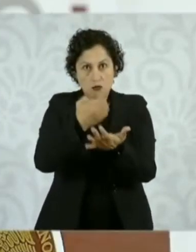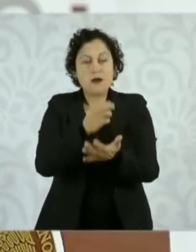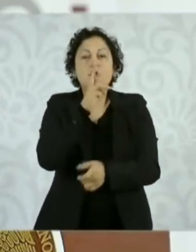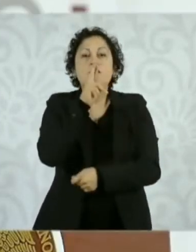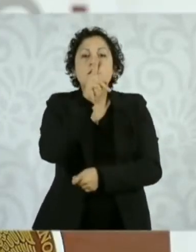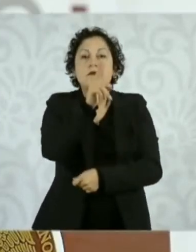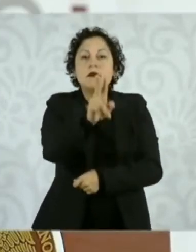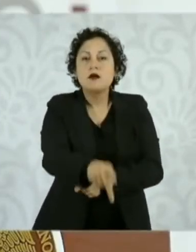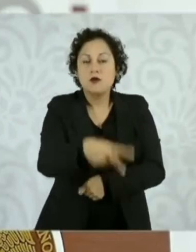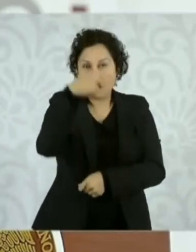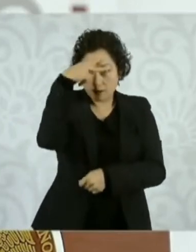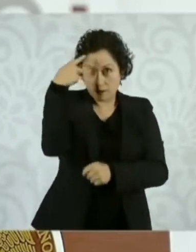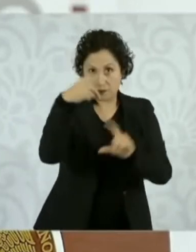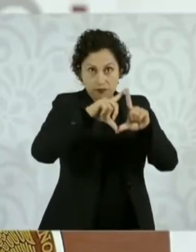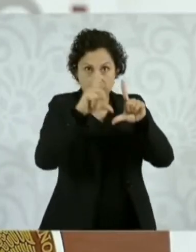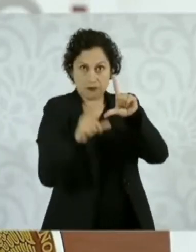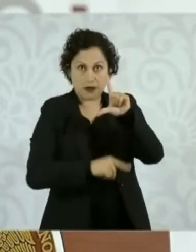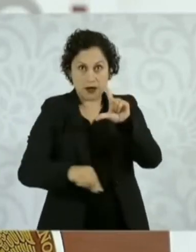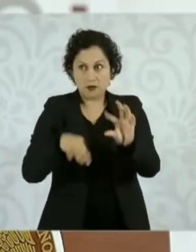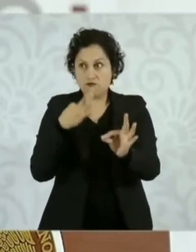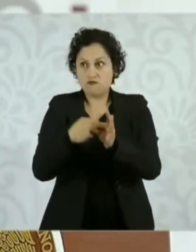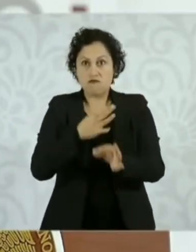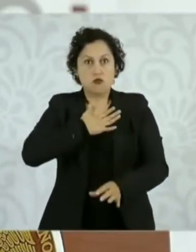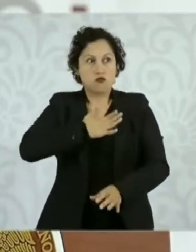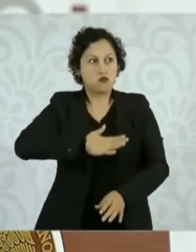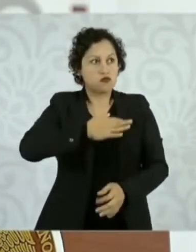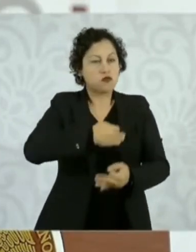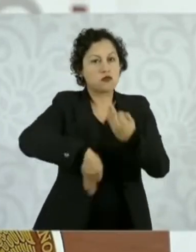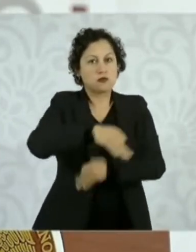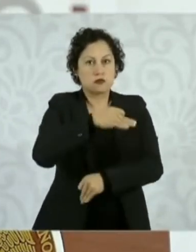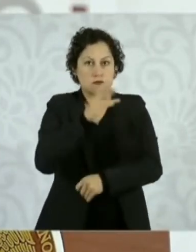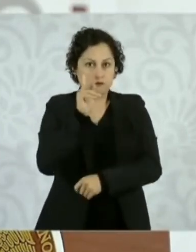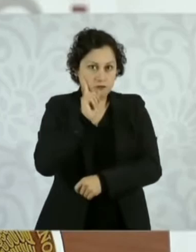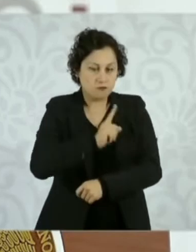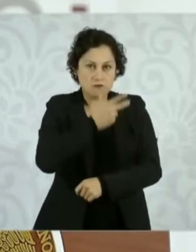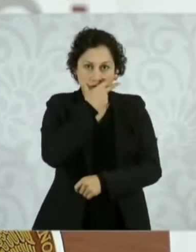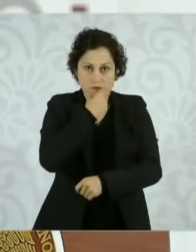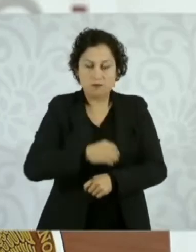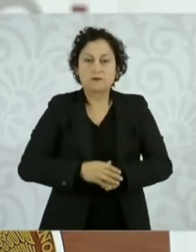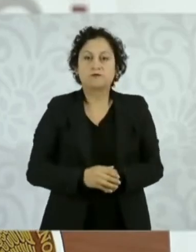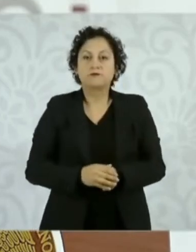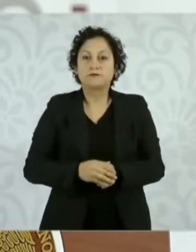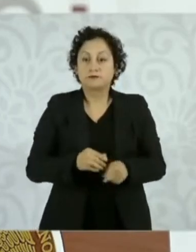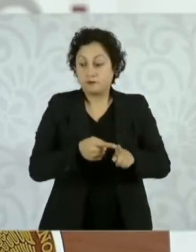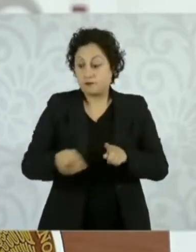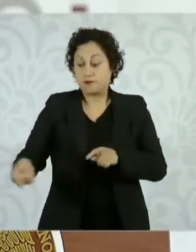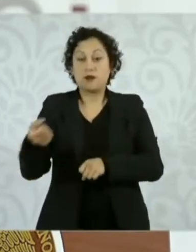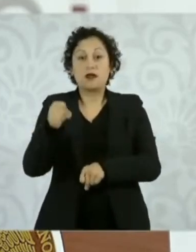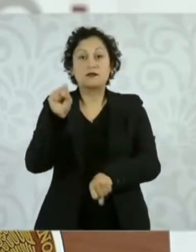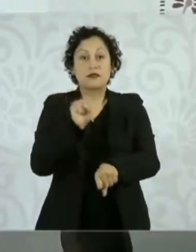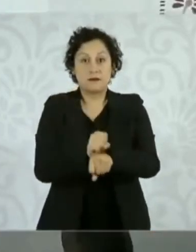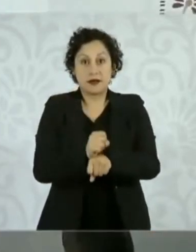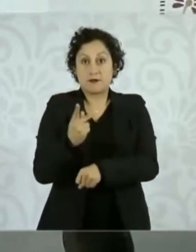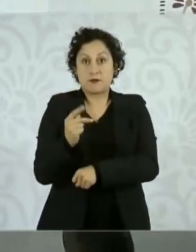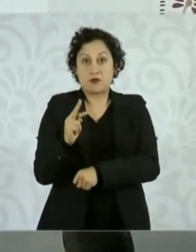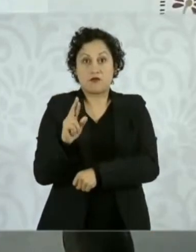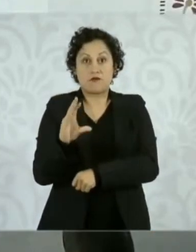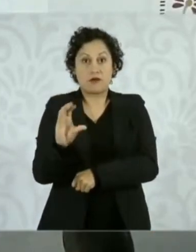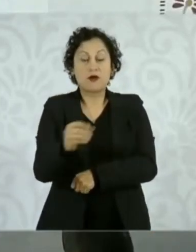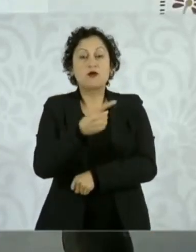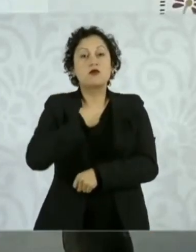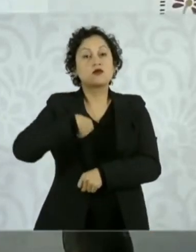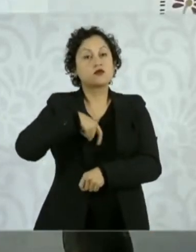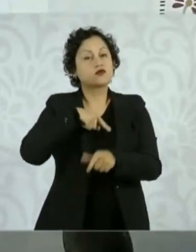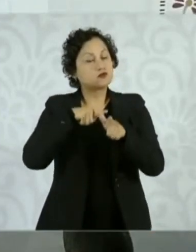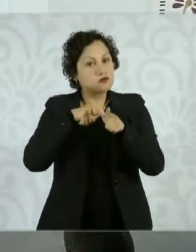México más justo para todas y para todos. Esta semana en la Procuraduría Federal del Consumidor seguimos